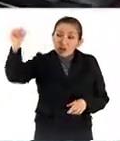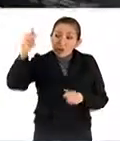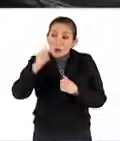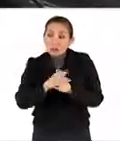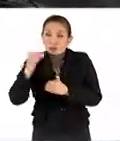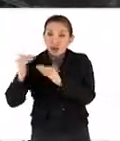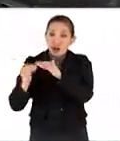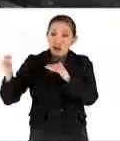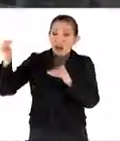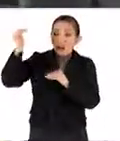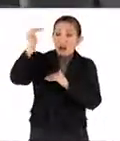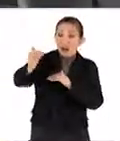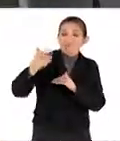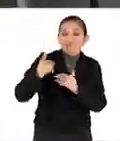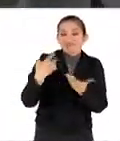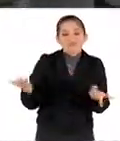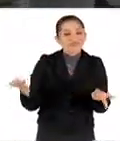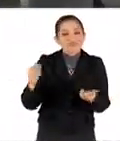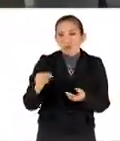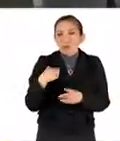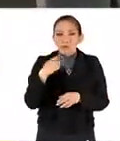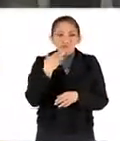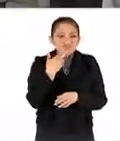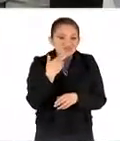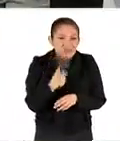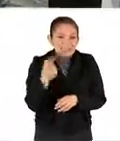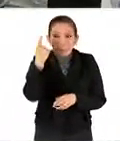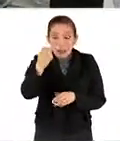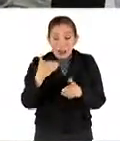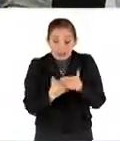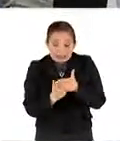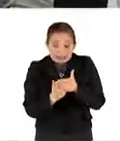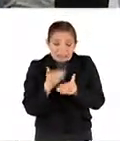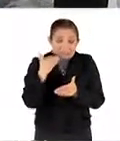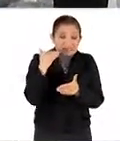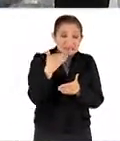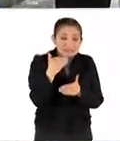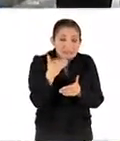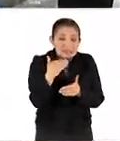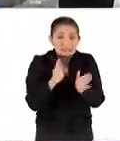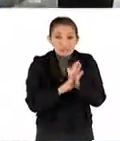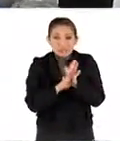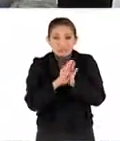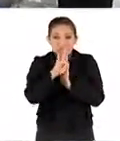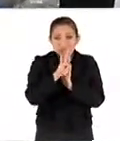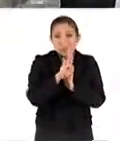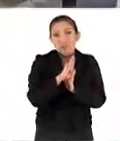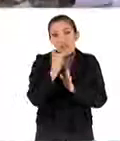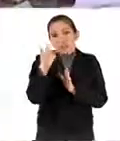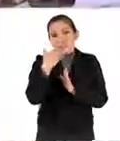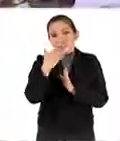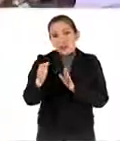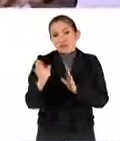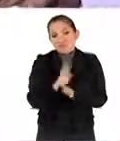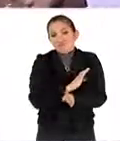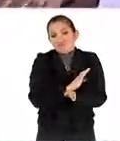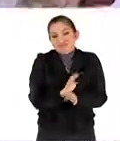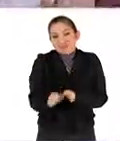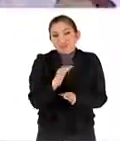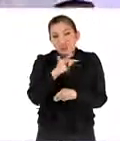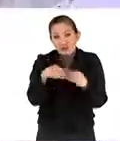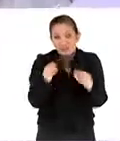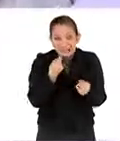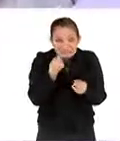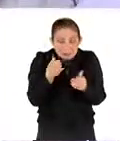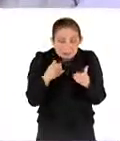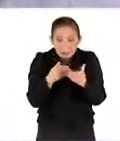países más avanzados y yo creo que no nos va a permitir llegar a una siguiente estadía de bienestar que estamos